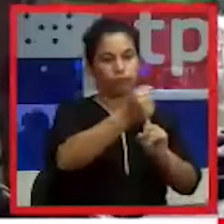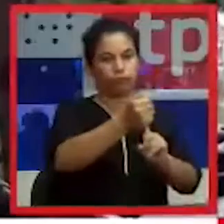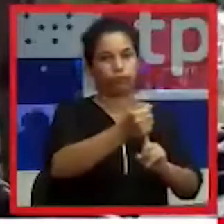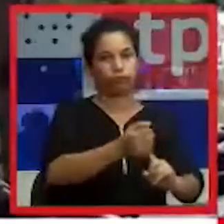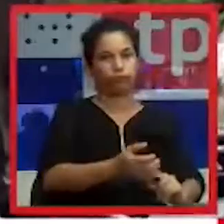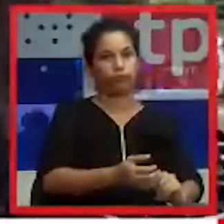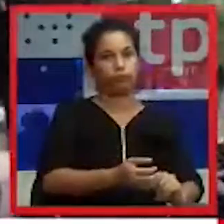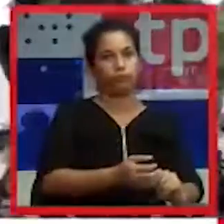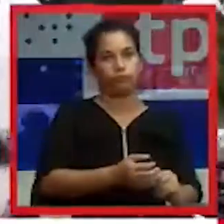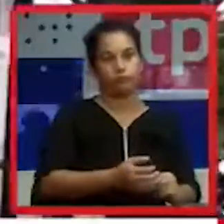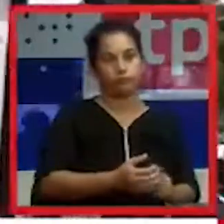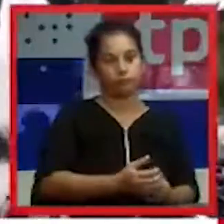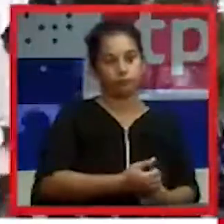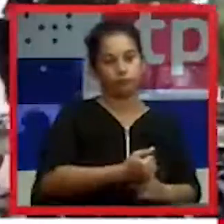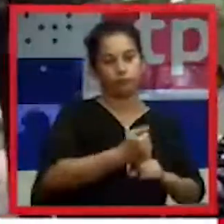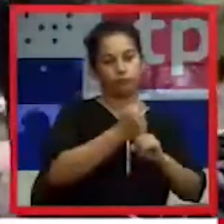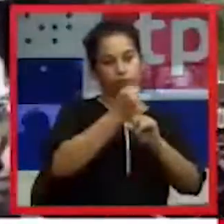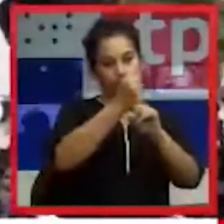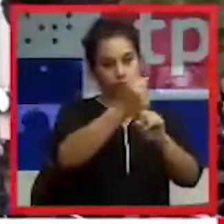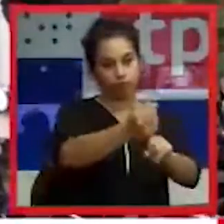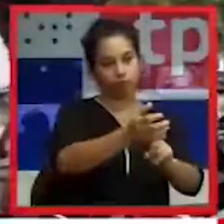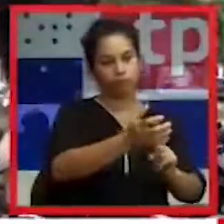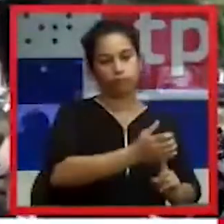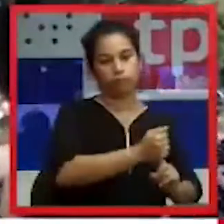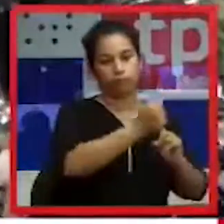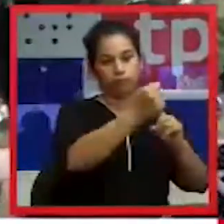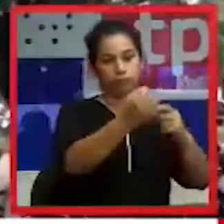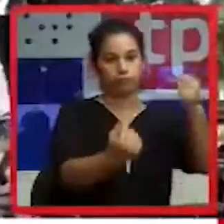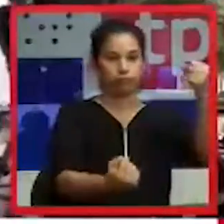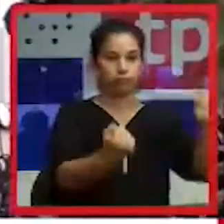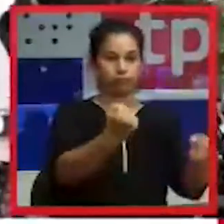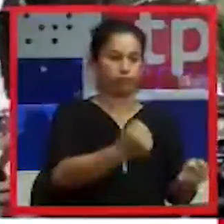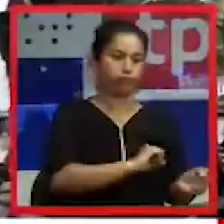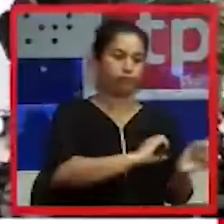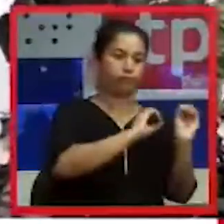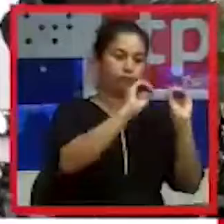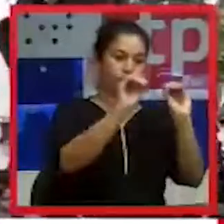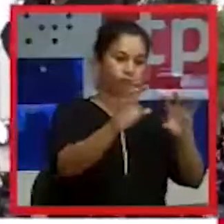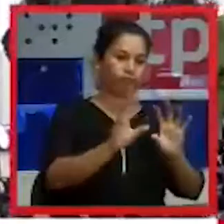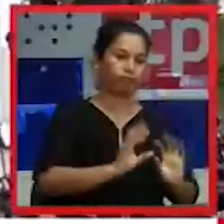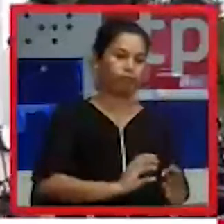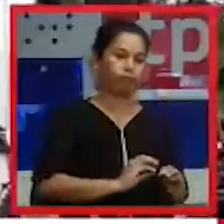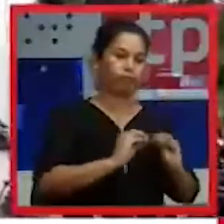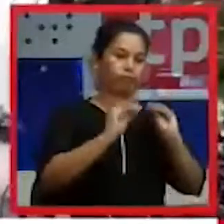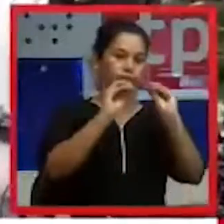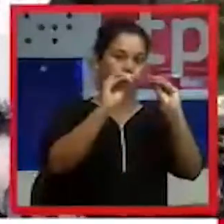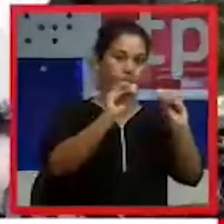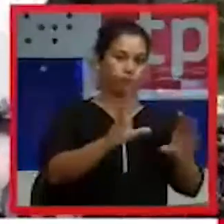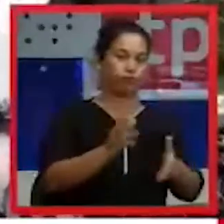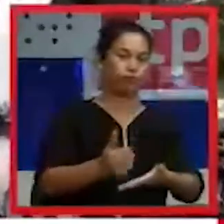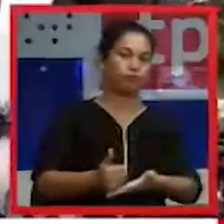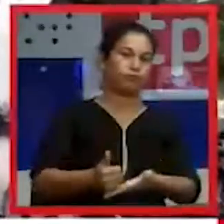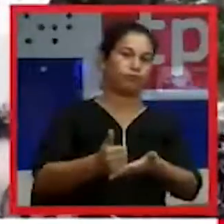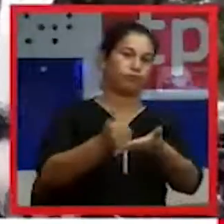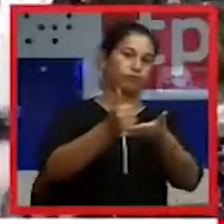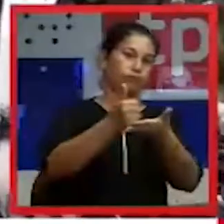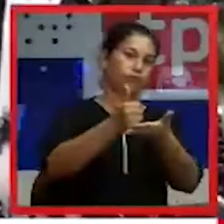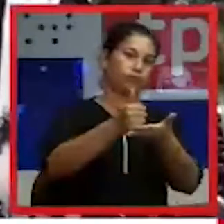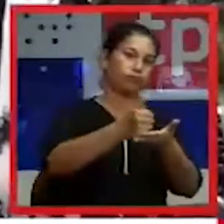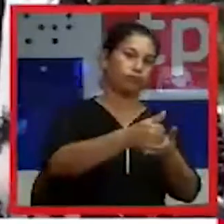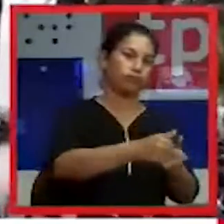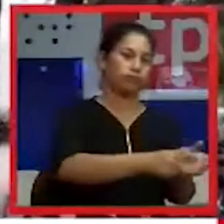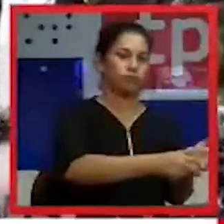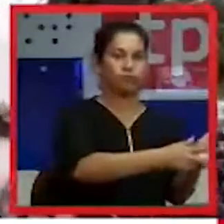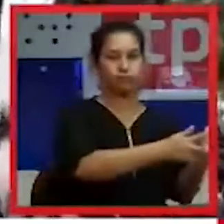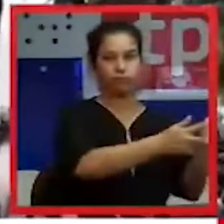hemos tenido que subir a la patrulla con la ayuda de otras policías femeninas, y le hemos tenido que llevar a la fuerza para poder